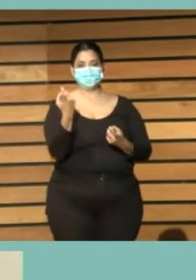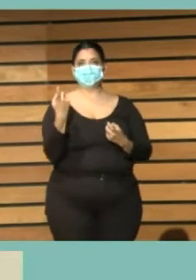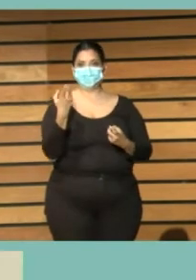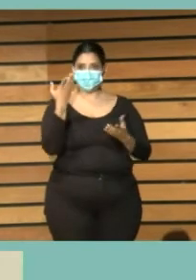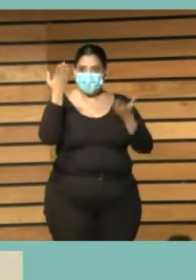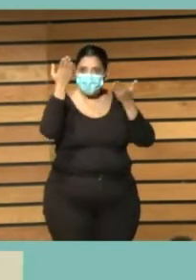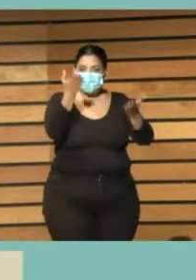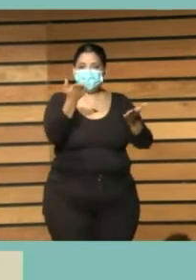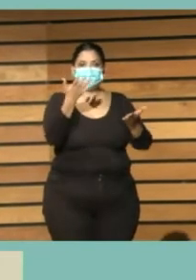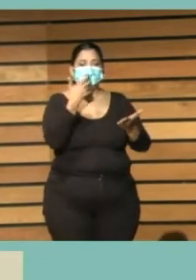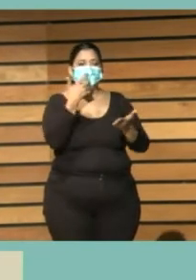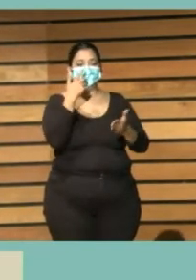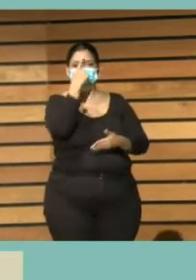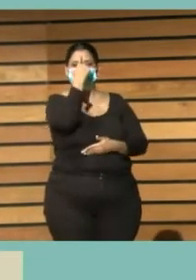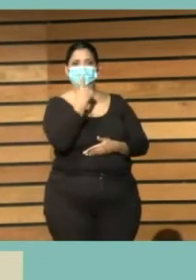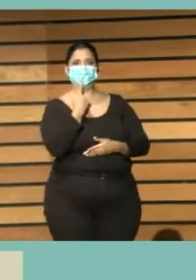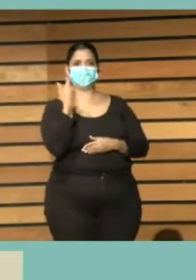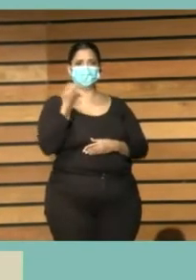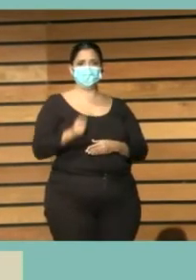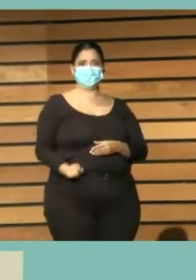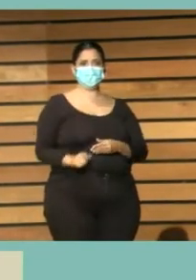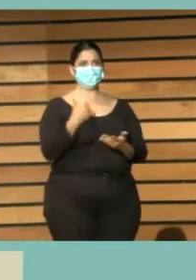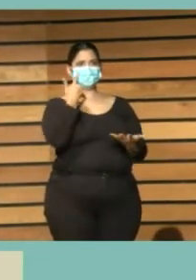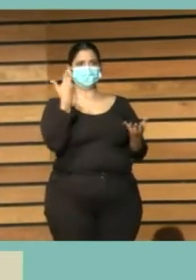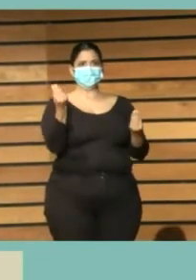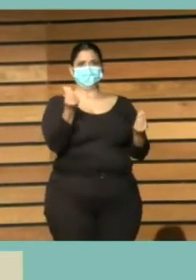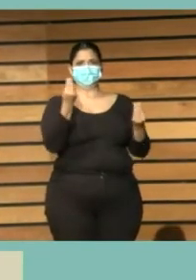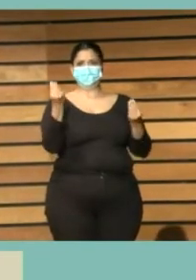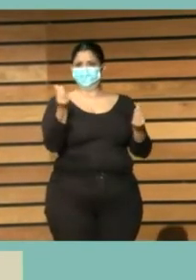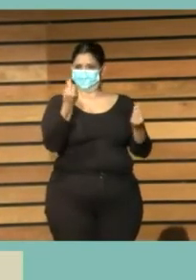que difieren mucho a veces de las funciones que realizan